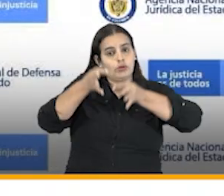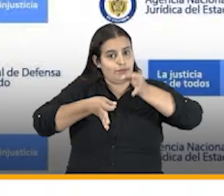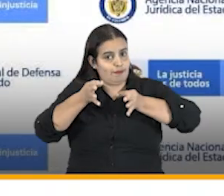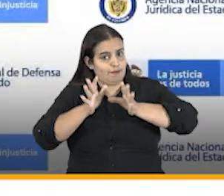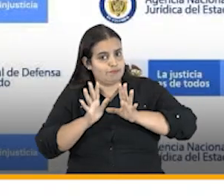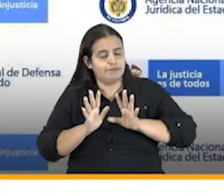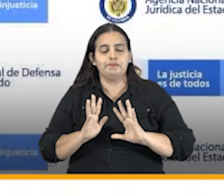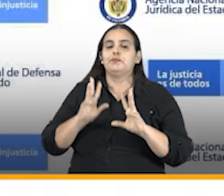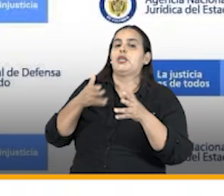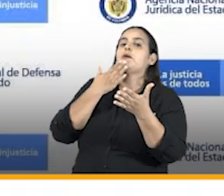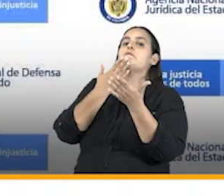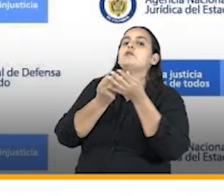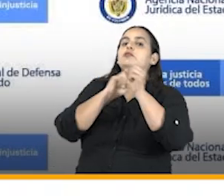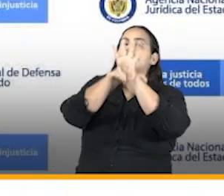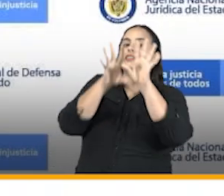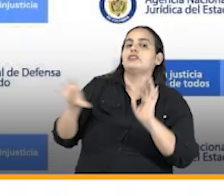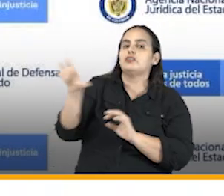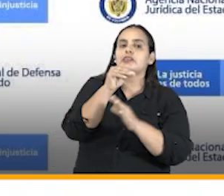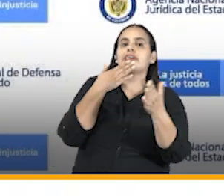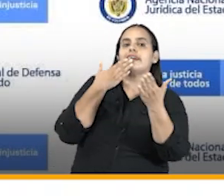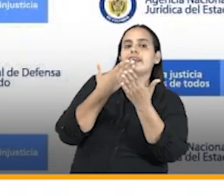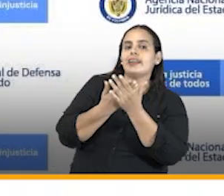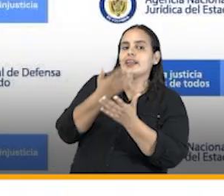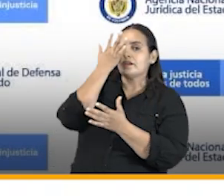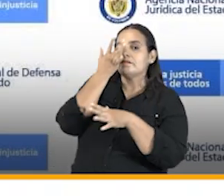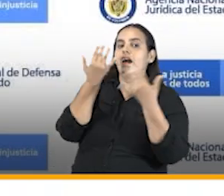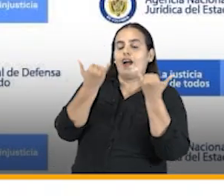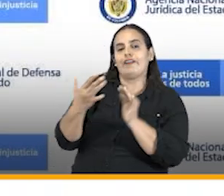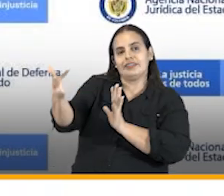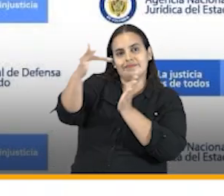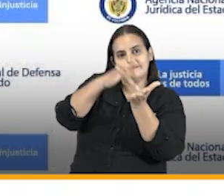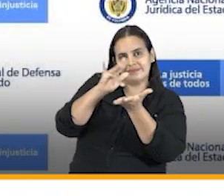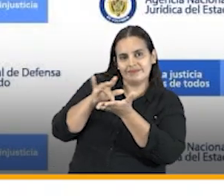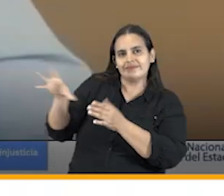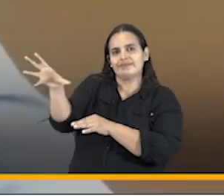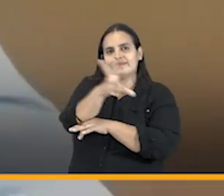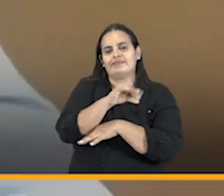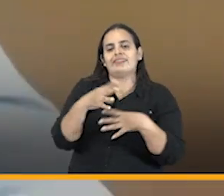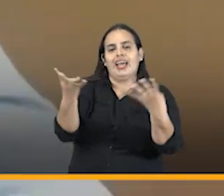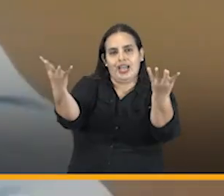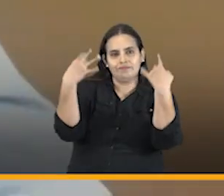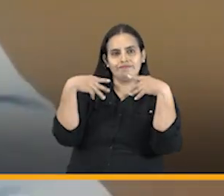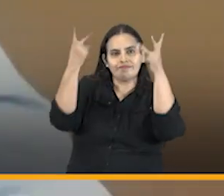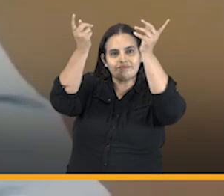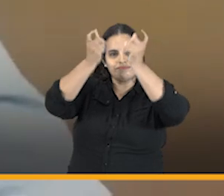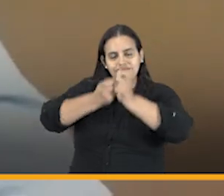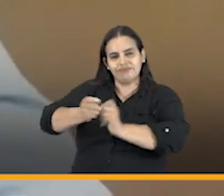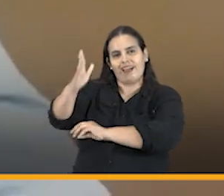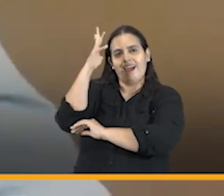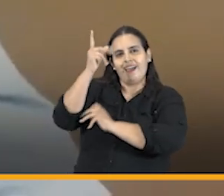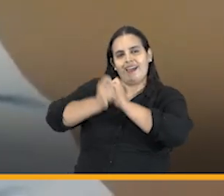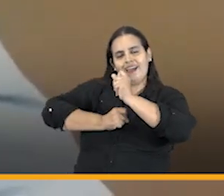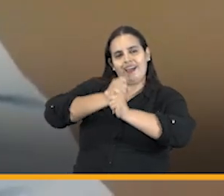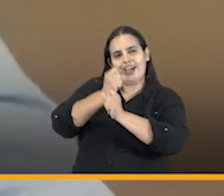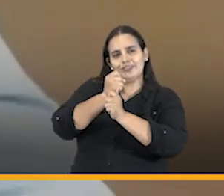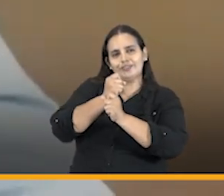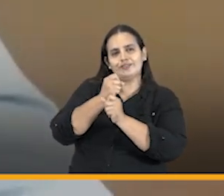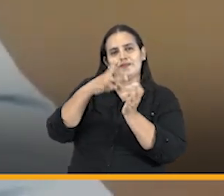bueno buenos días a todos muchas gracias por estar presentes en esta audiencia de rendición de cuentas del 2020